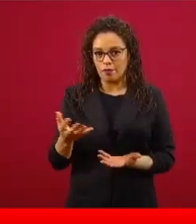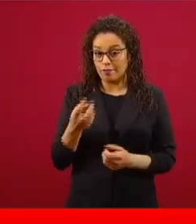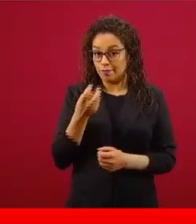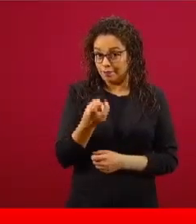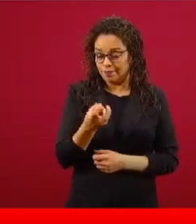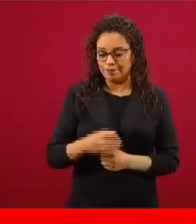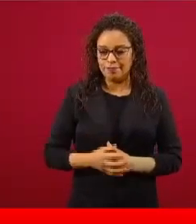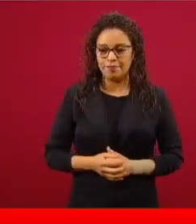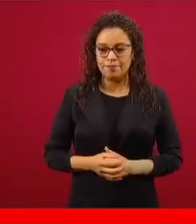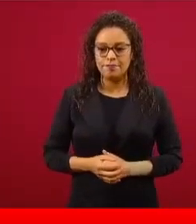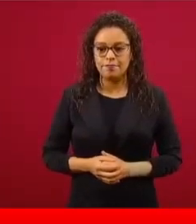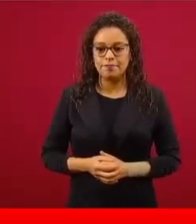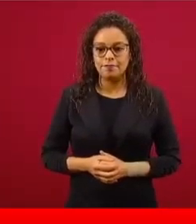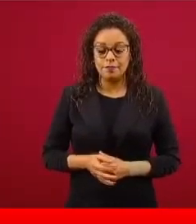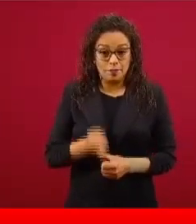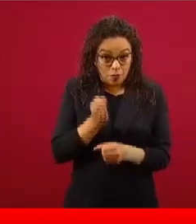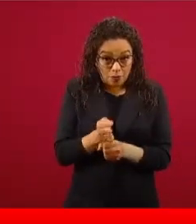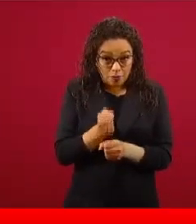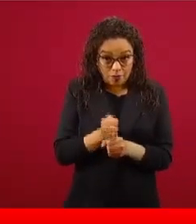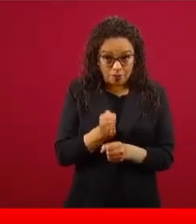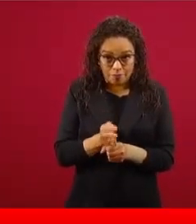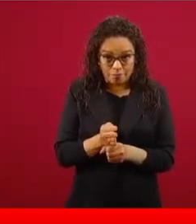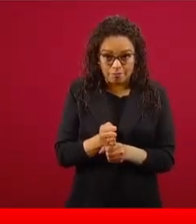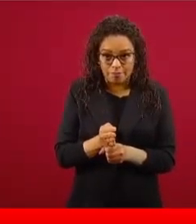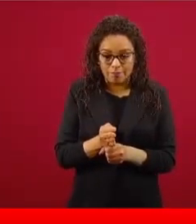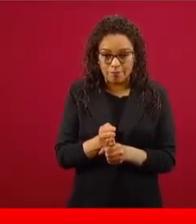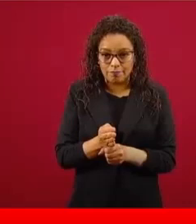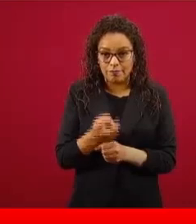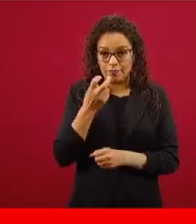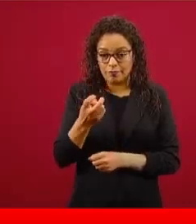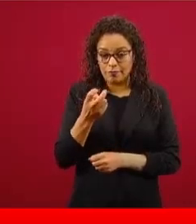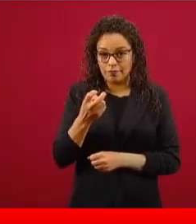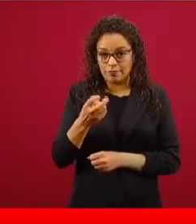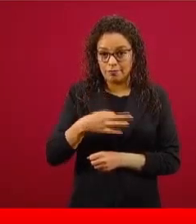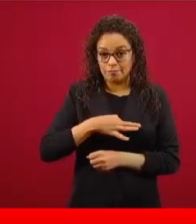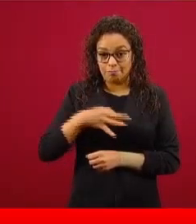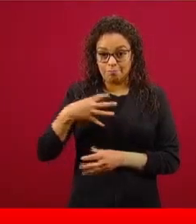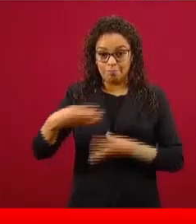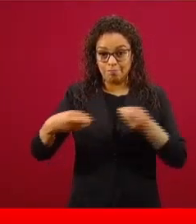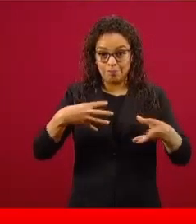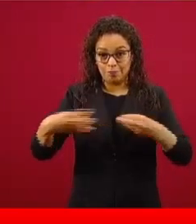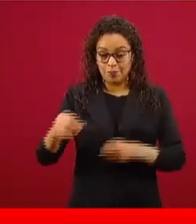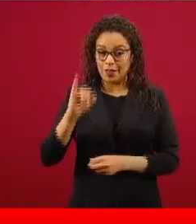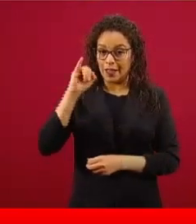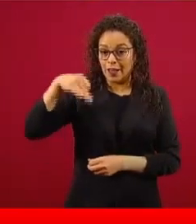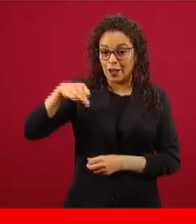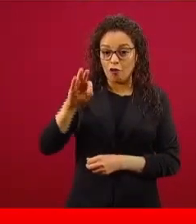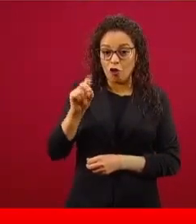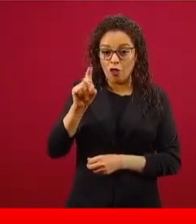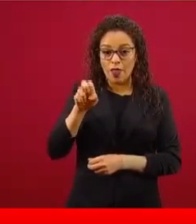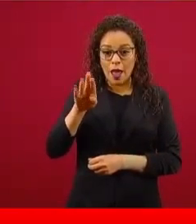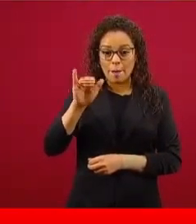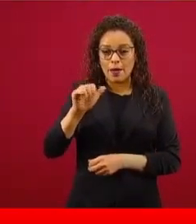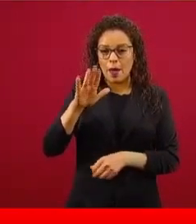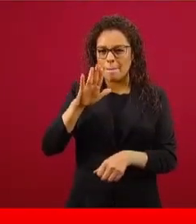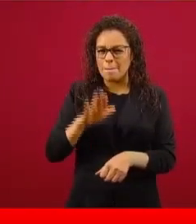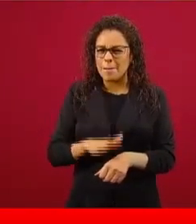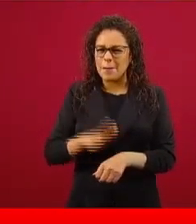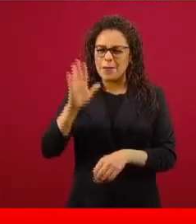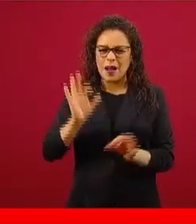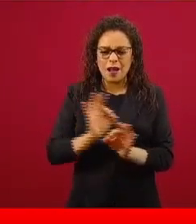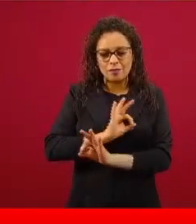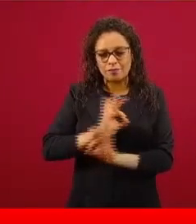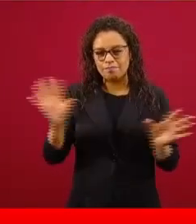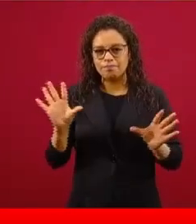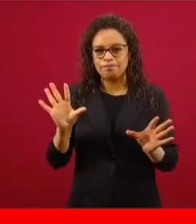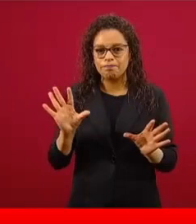Pero en estos momentos la infodemia más delicada, más importante, es la que